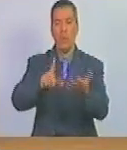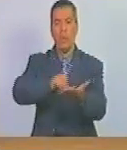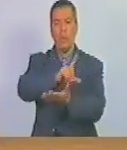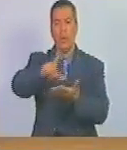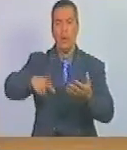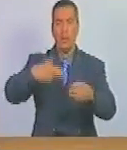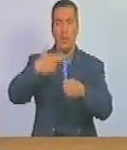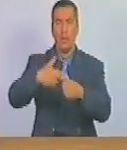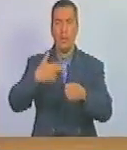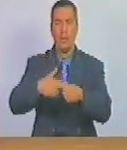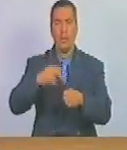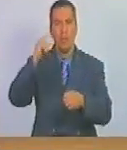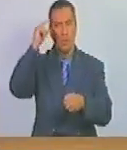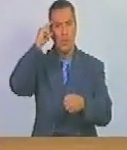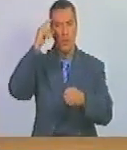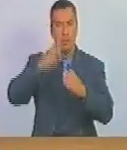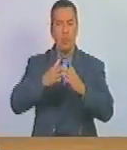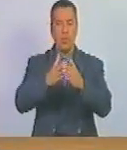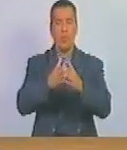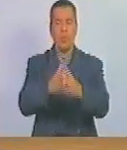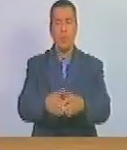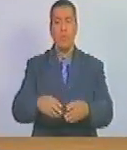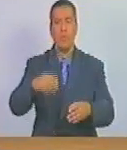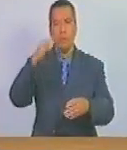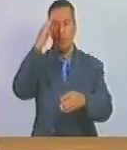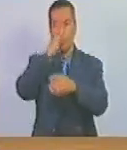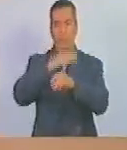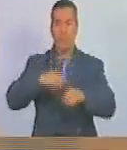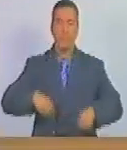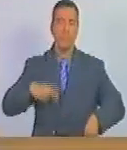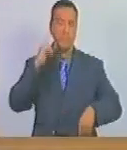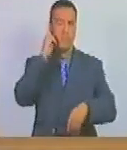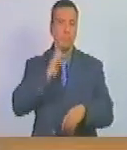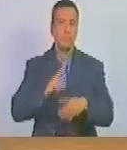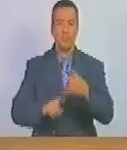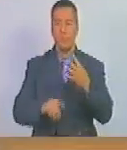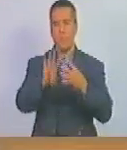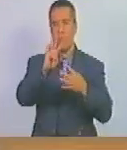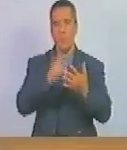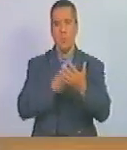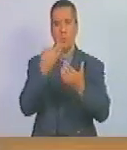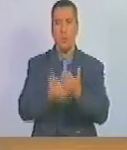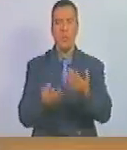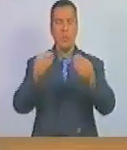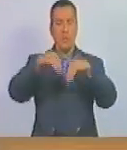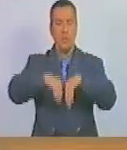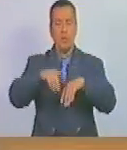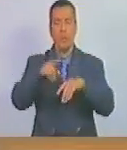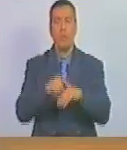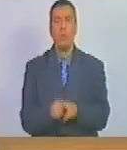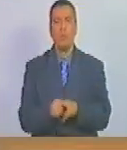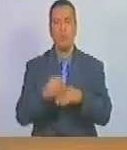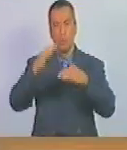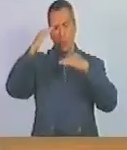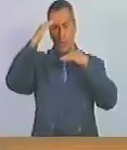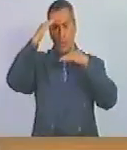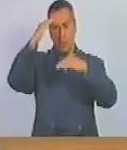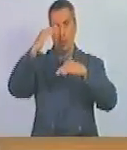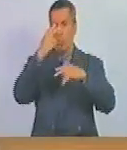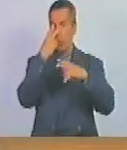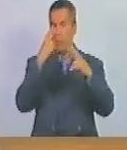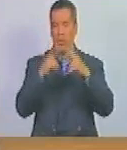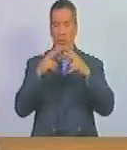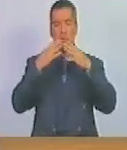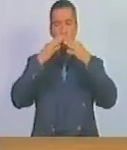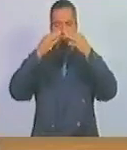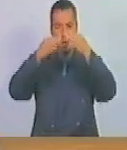Maracaibo y día de la armada bolivariana punto número cuatro proyecto de acuerdo de saludación a la visita